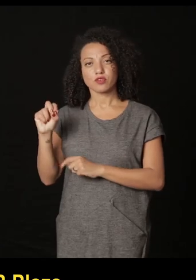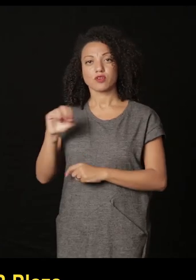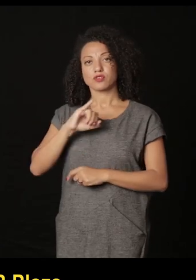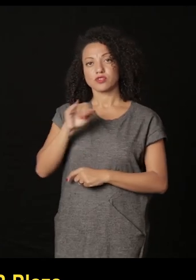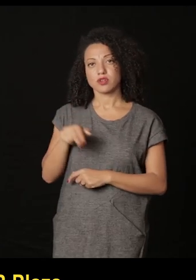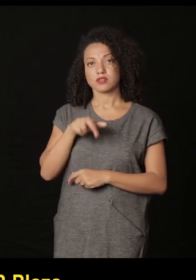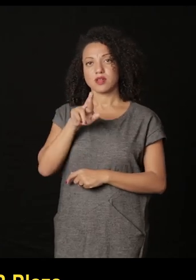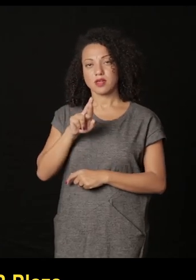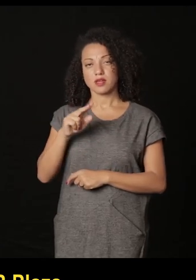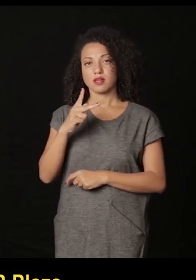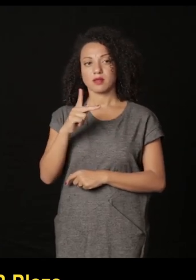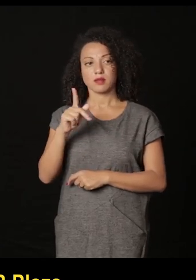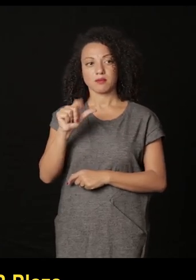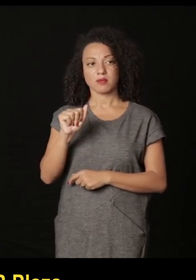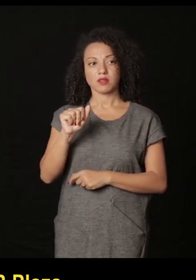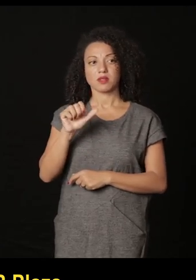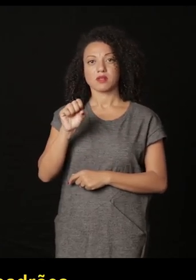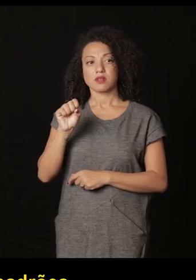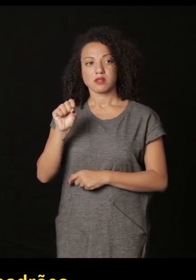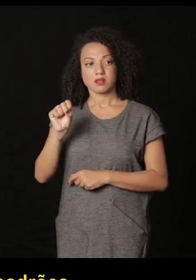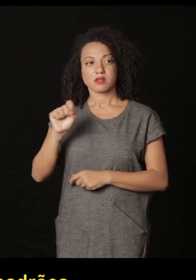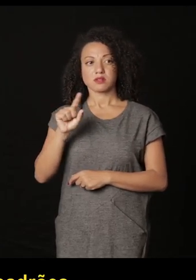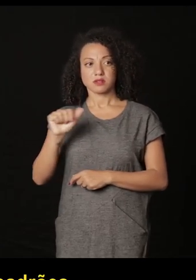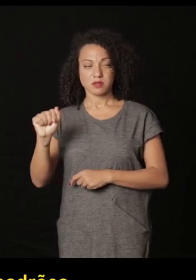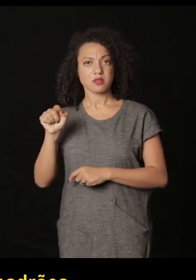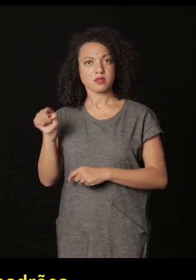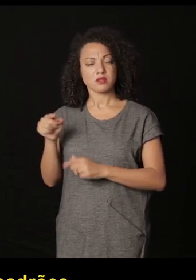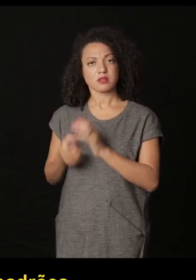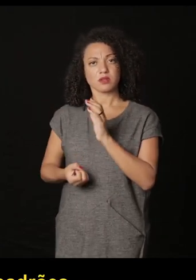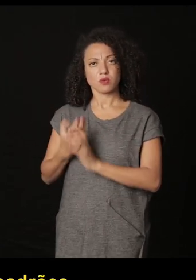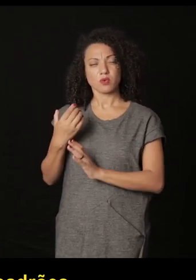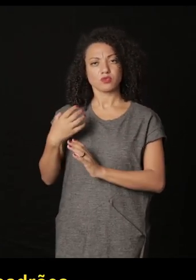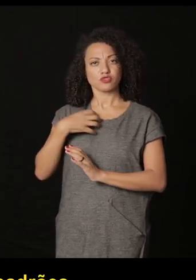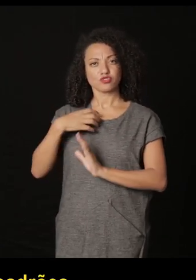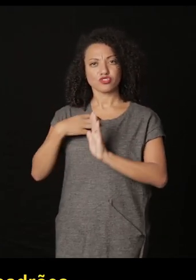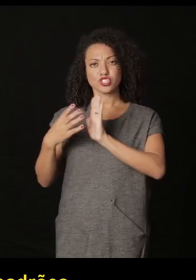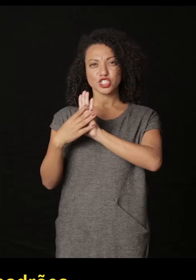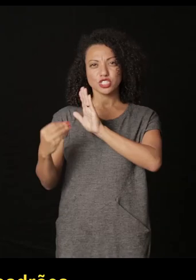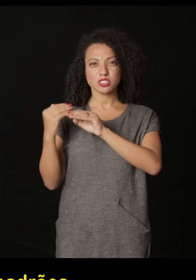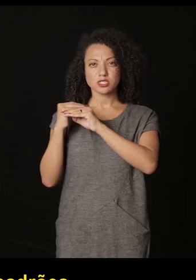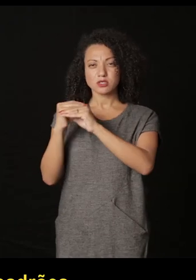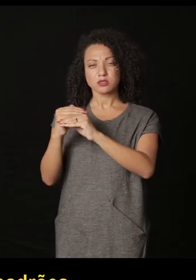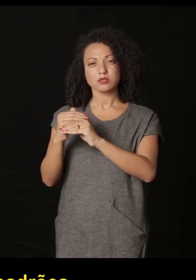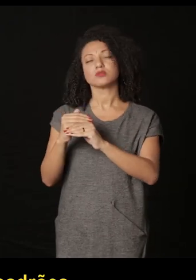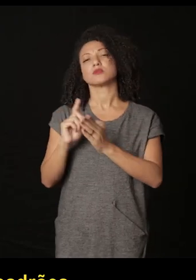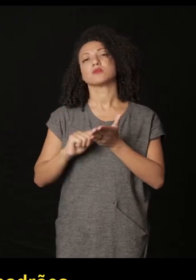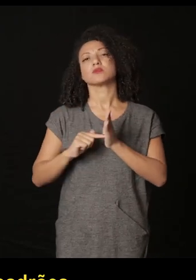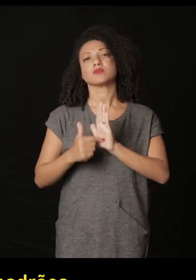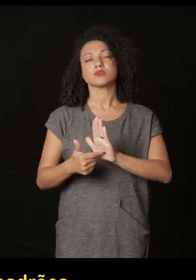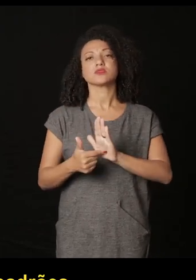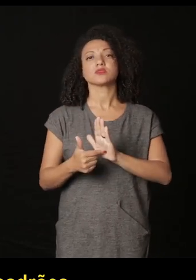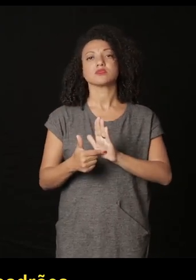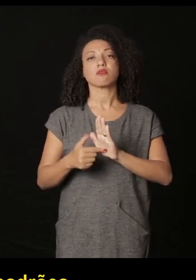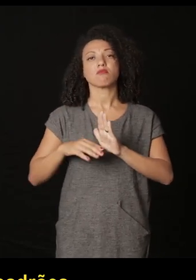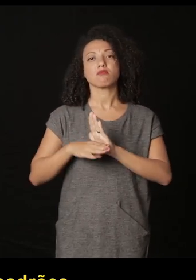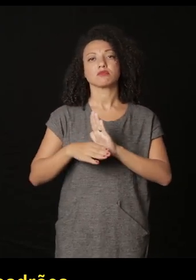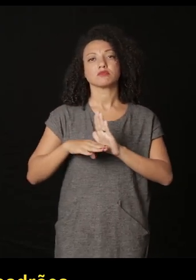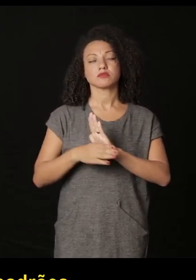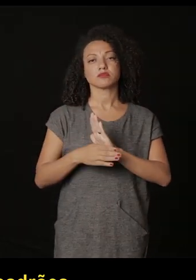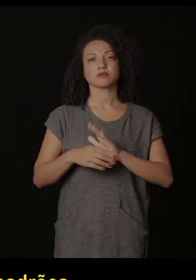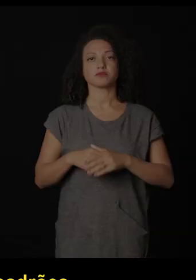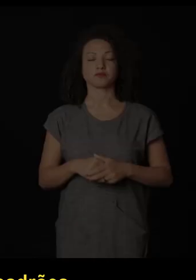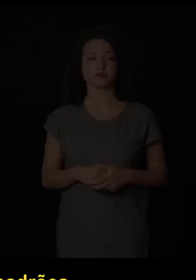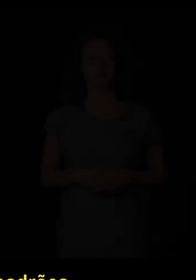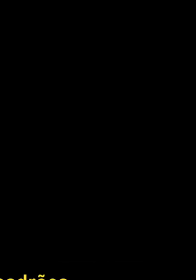JR Plaza es un fotógrafo amateur propiamente y lo que él va a hacer es encontrar patrones para